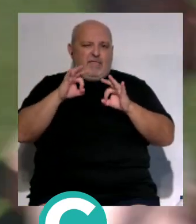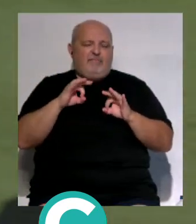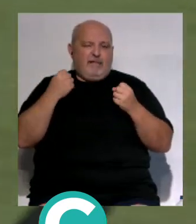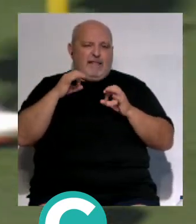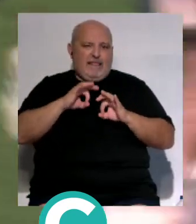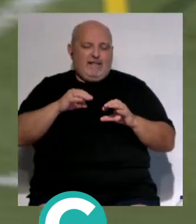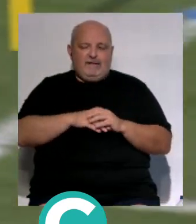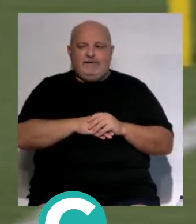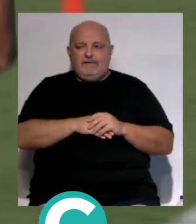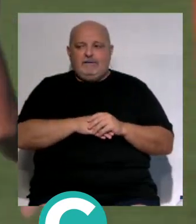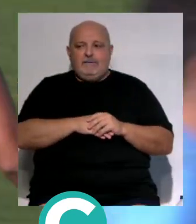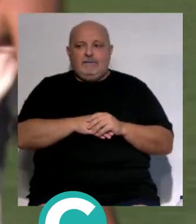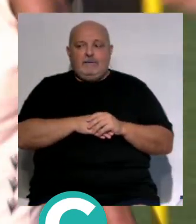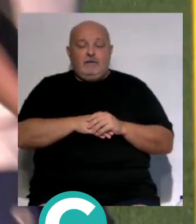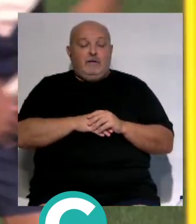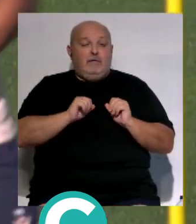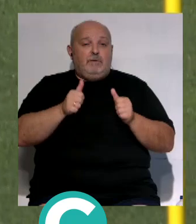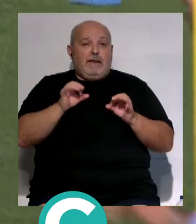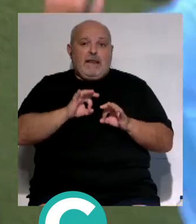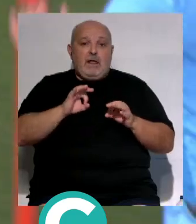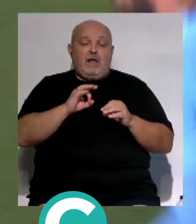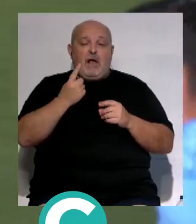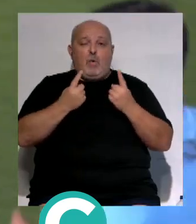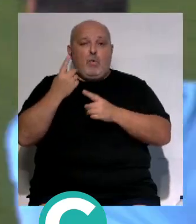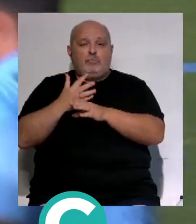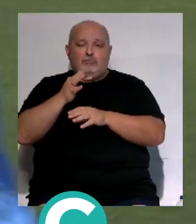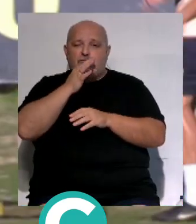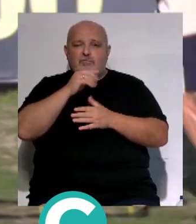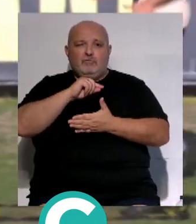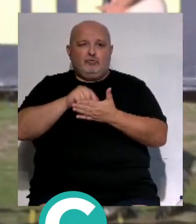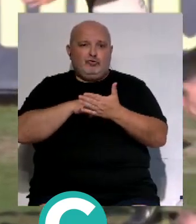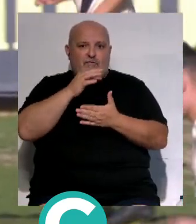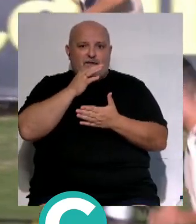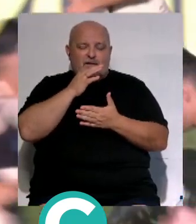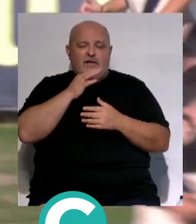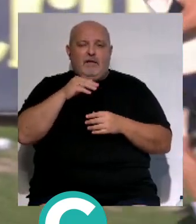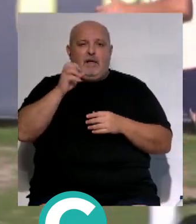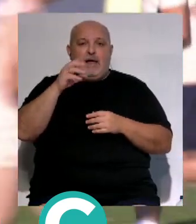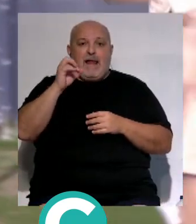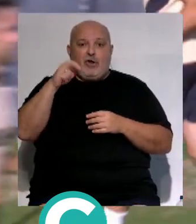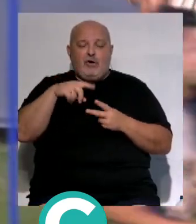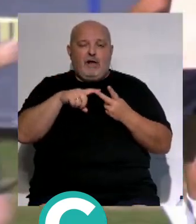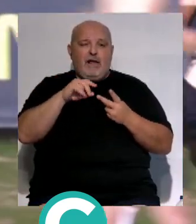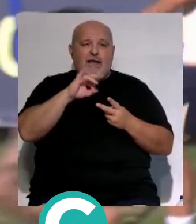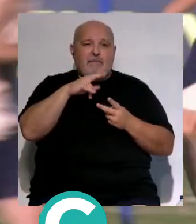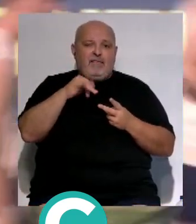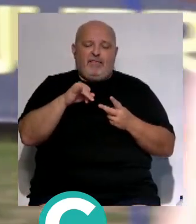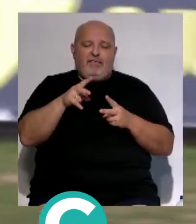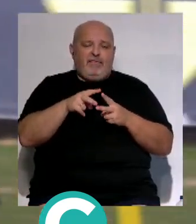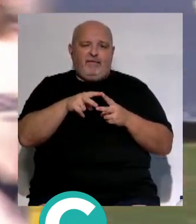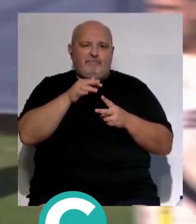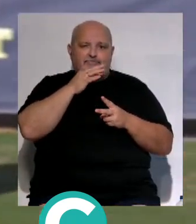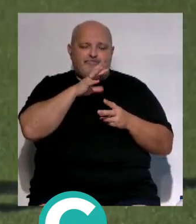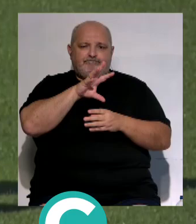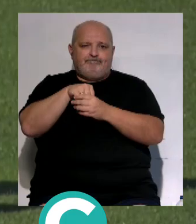las próximas semanas No han iniciado el periodo preparatorio algunos jugadores con contrato en vigor Martín Calderón y Álvaro Jiménez no cuentan